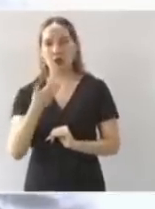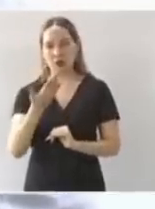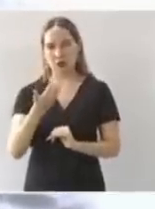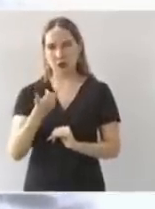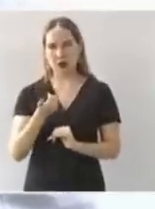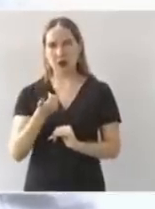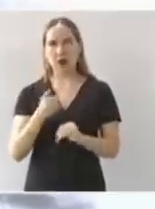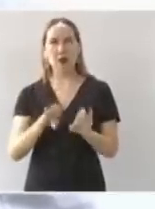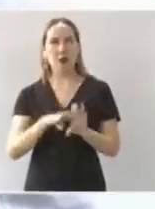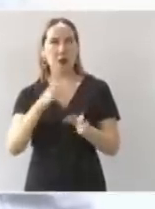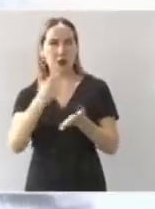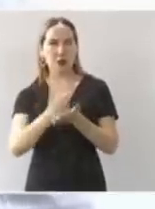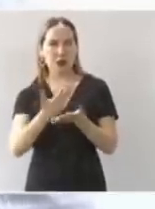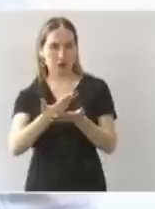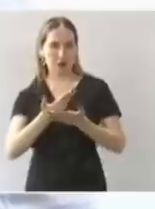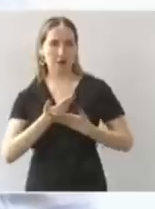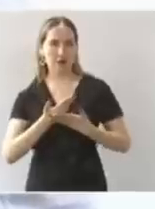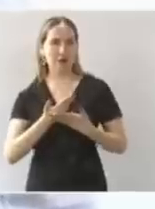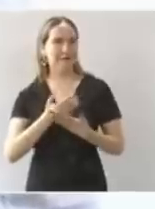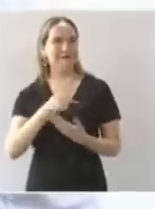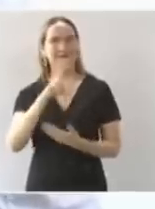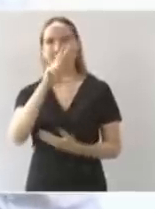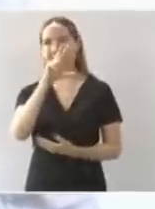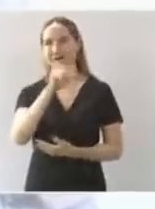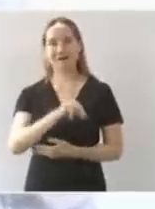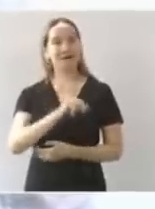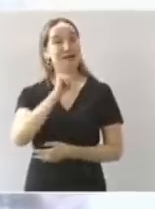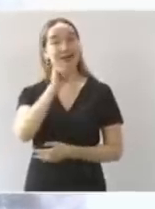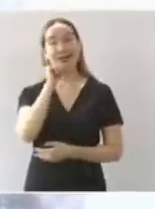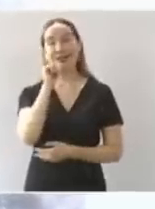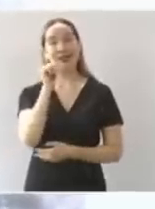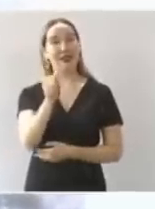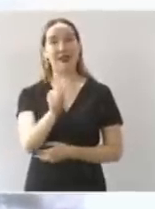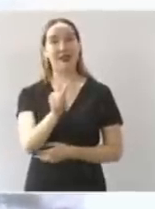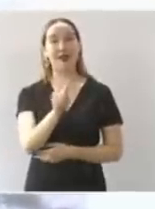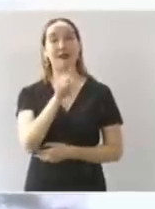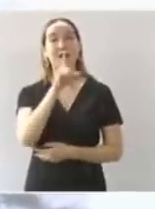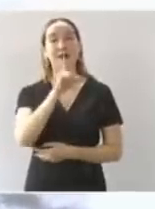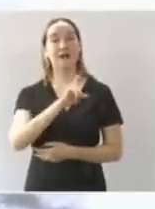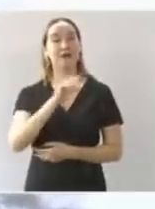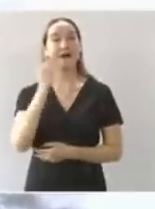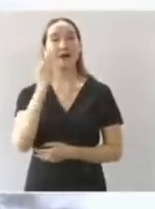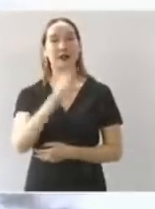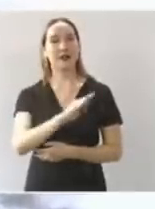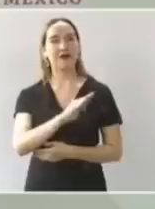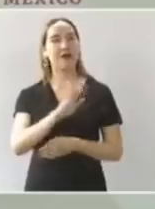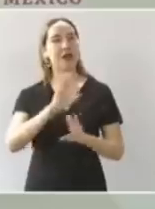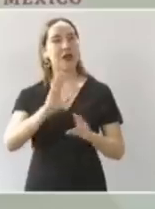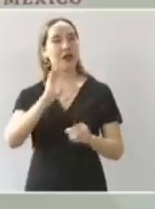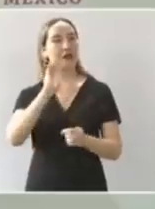voy a entregar no primo hermano eso ya se acabó